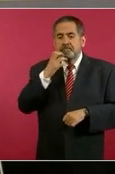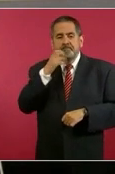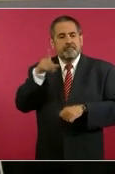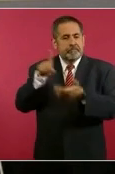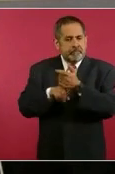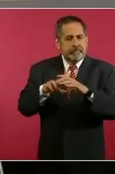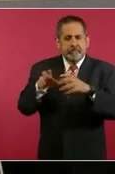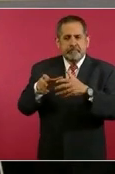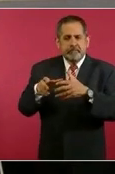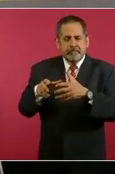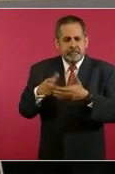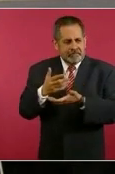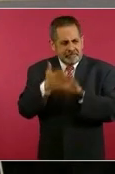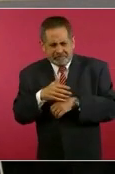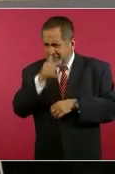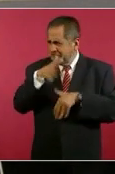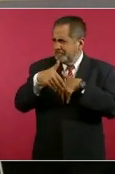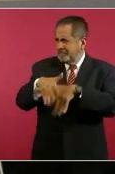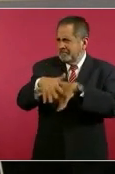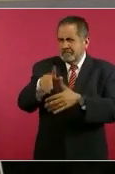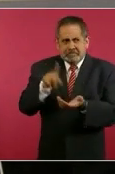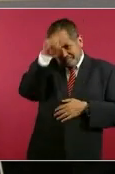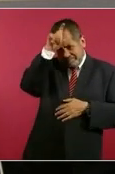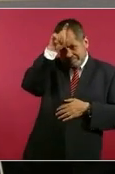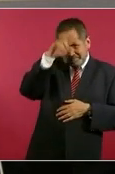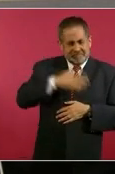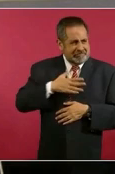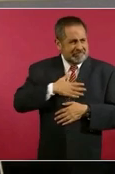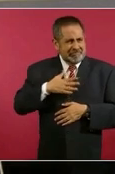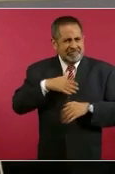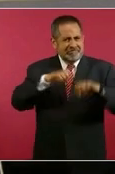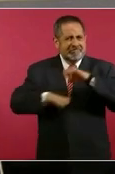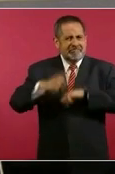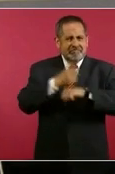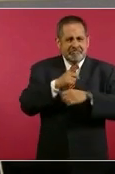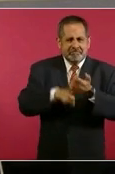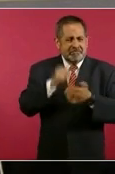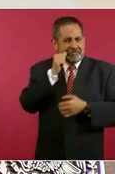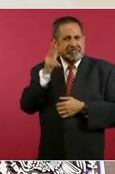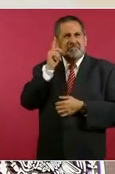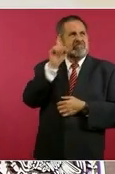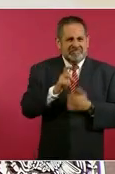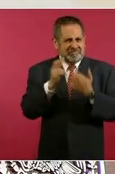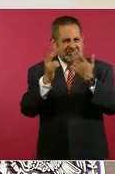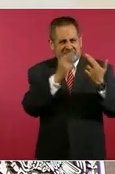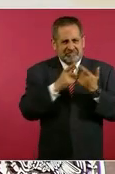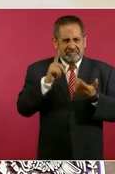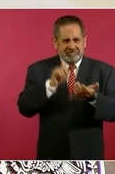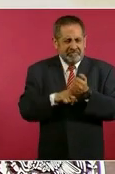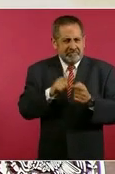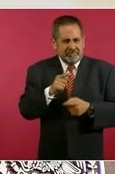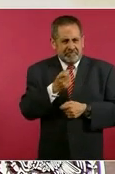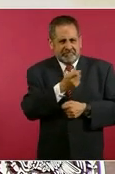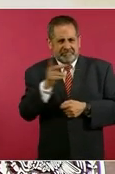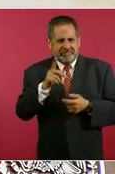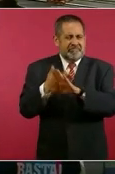Israel no sabe a qué se deben las protestas en su embajada de antier. Que si bien causaron pintas y algunos actos hay de ciertas